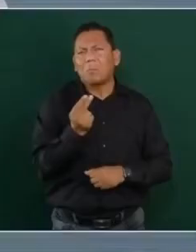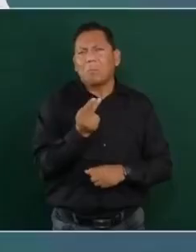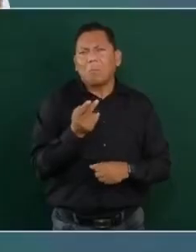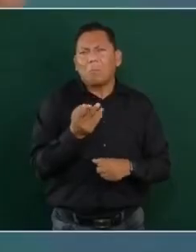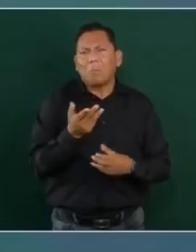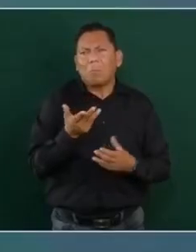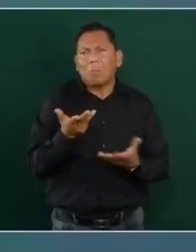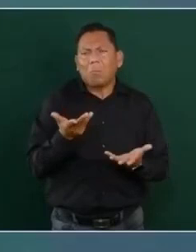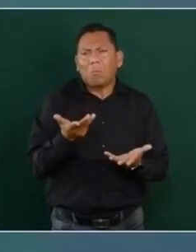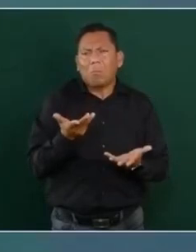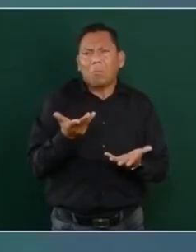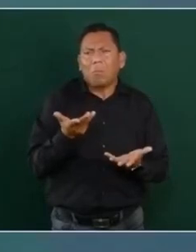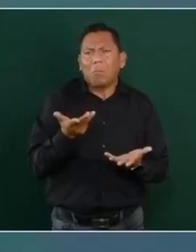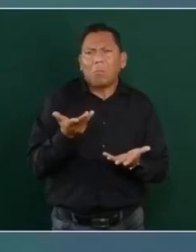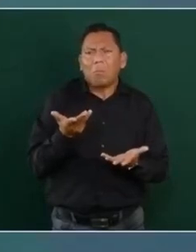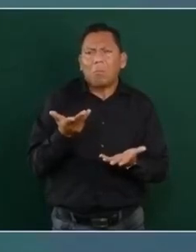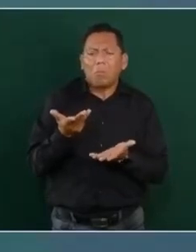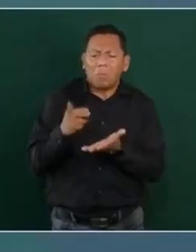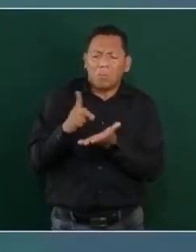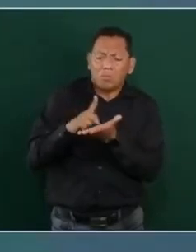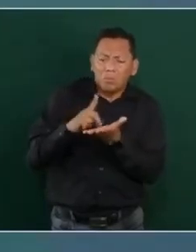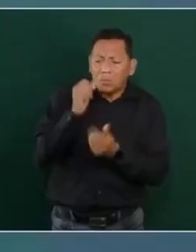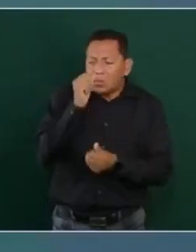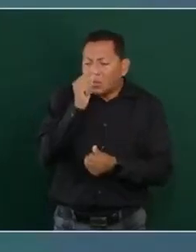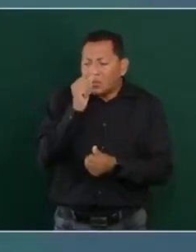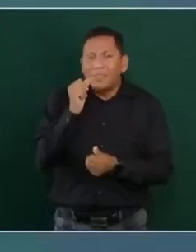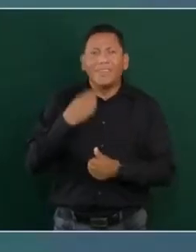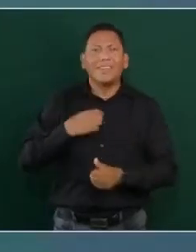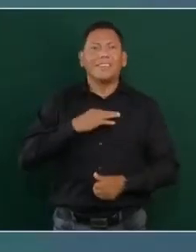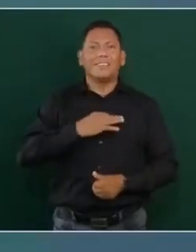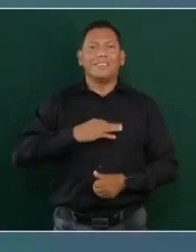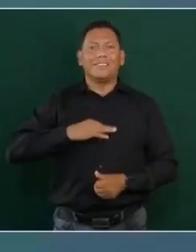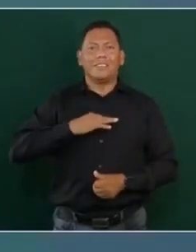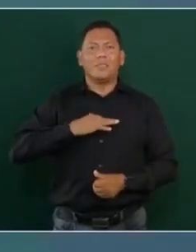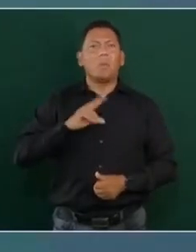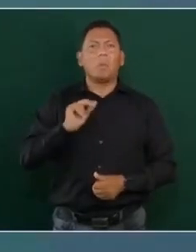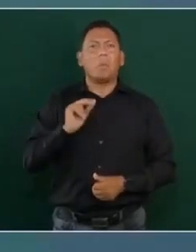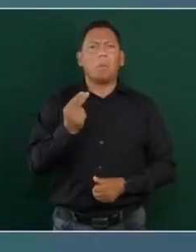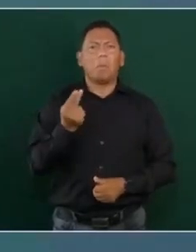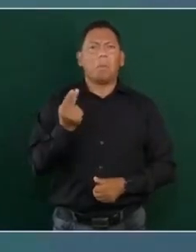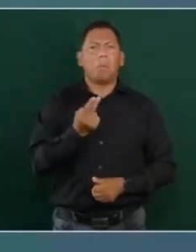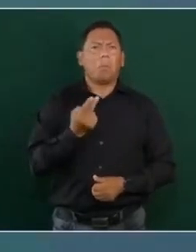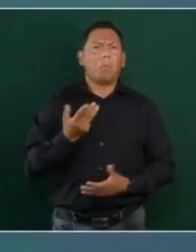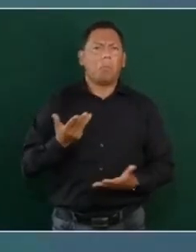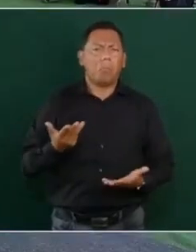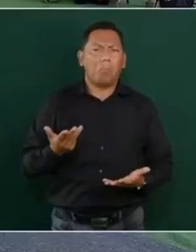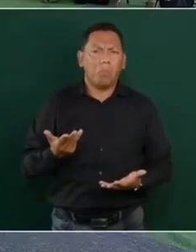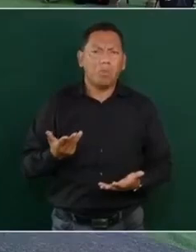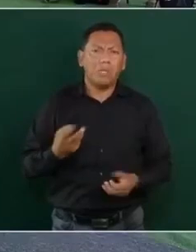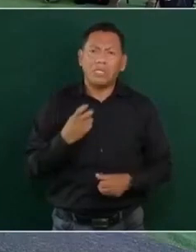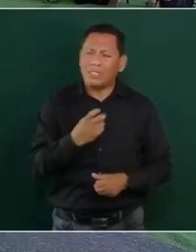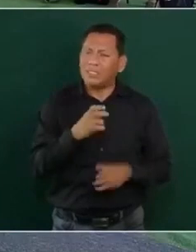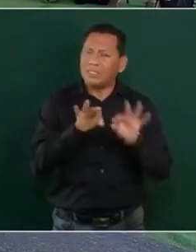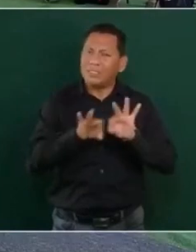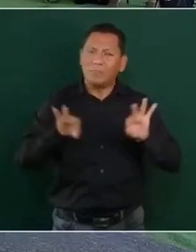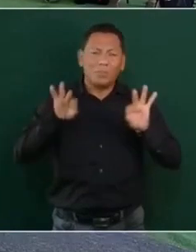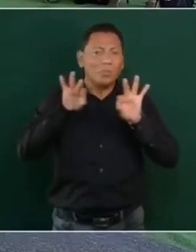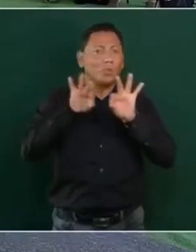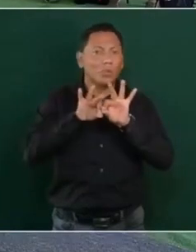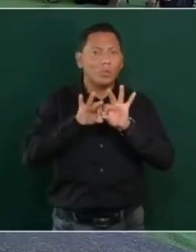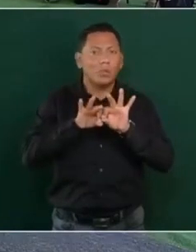De acudir a una droga, eso es lo principal.